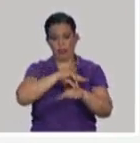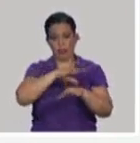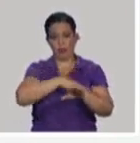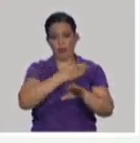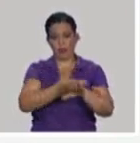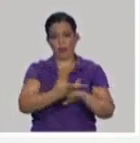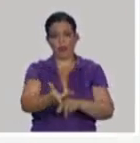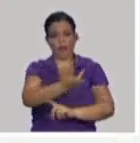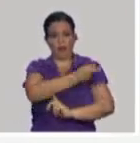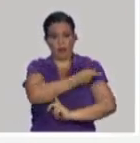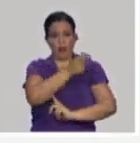formas, tienen títulos elevados. Gracias.